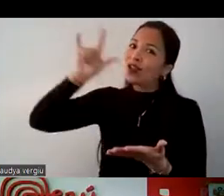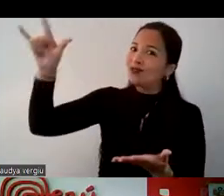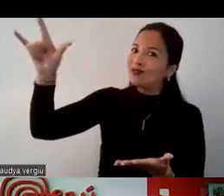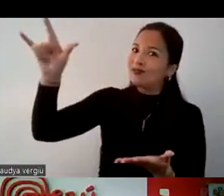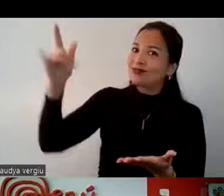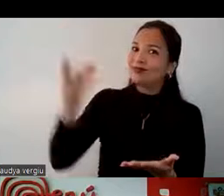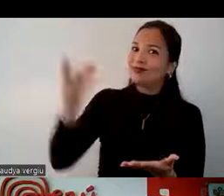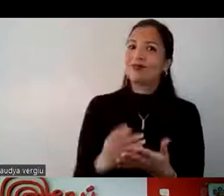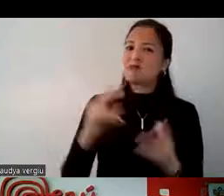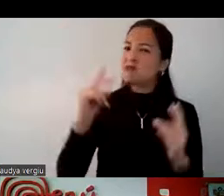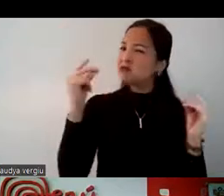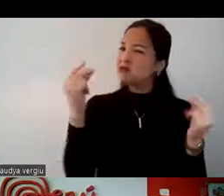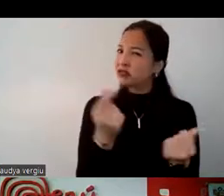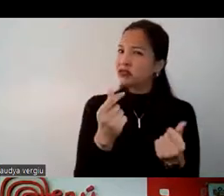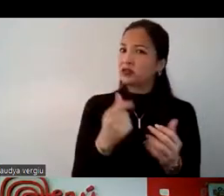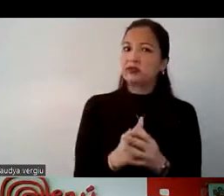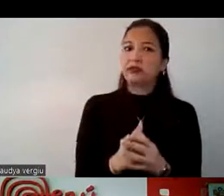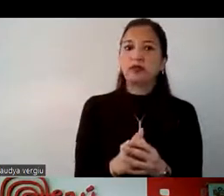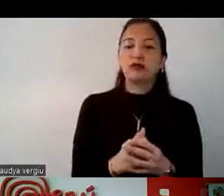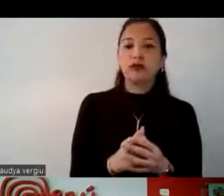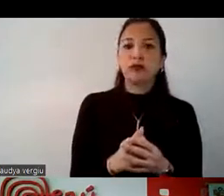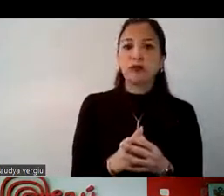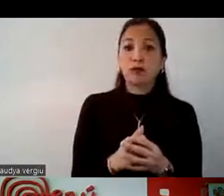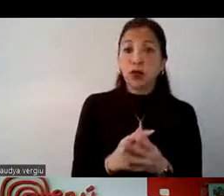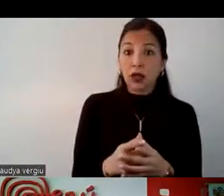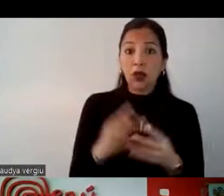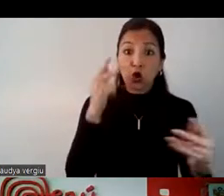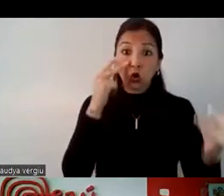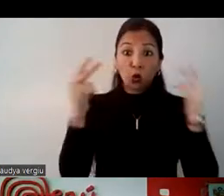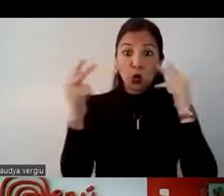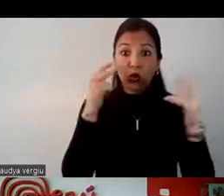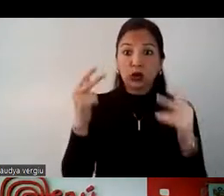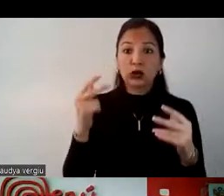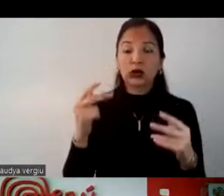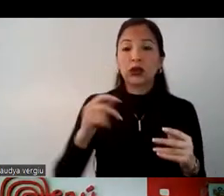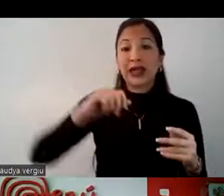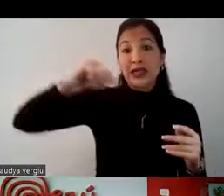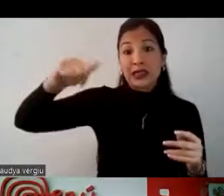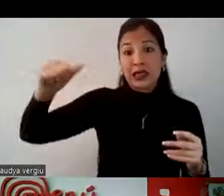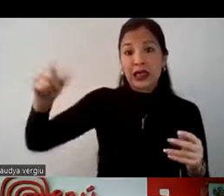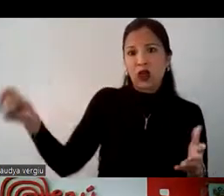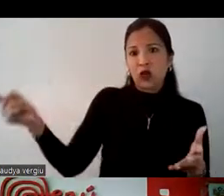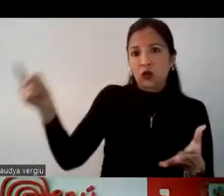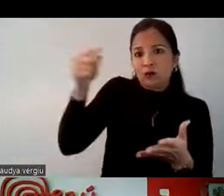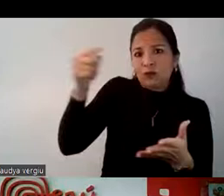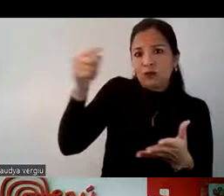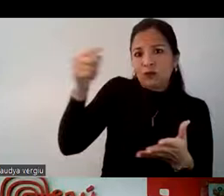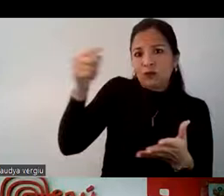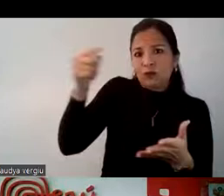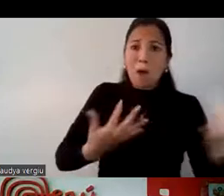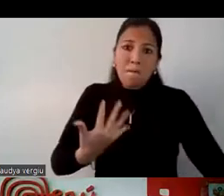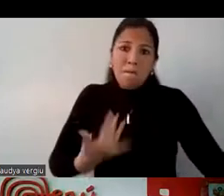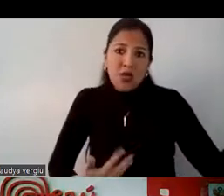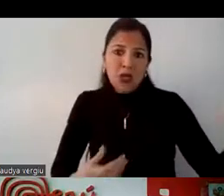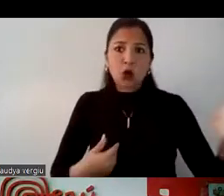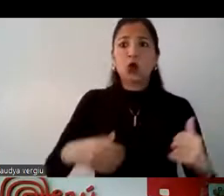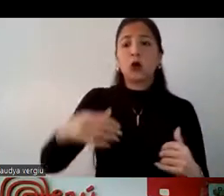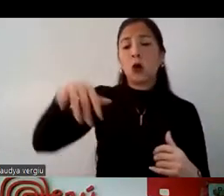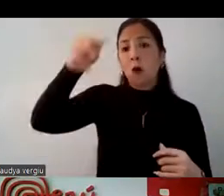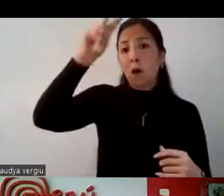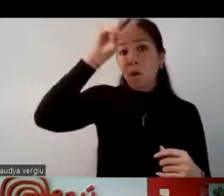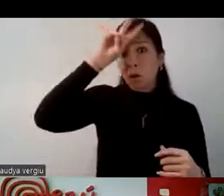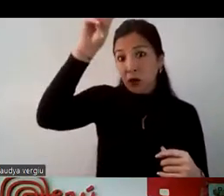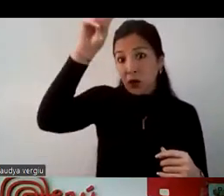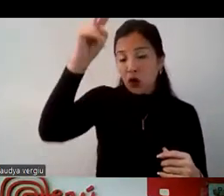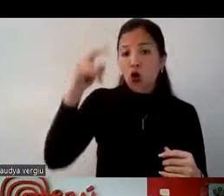¿ok? El turista de la sierra viaja mucho a Latinoamérica, desde México, pasando por Perú, pasando por